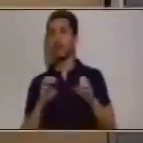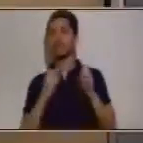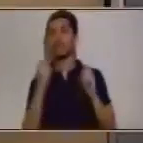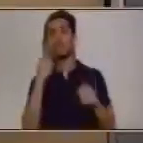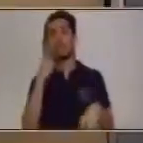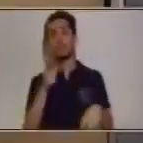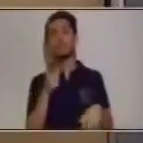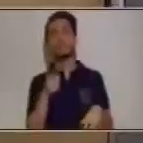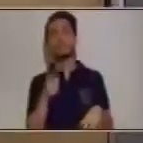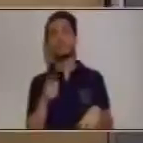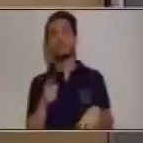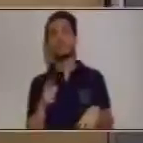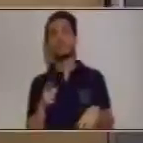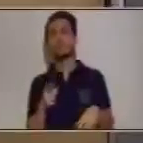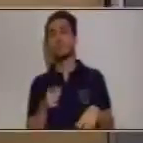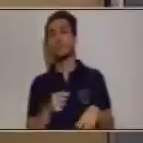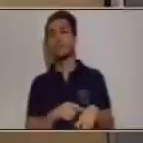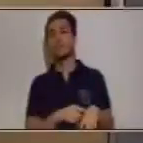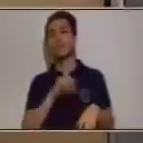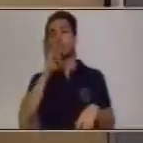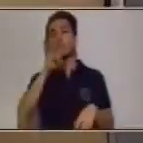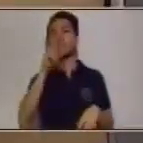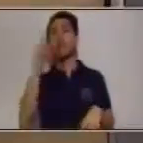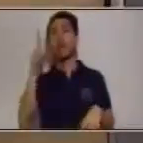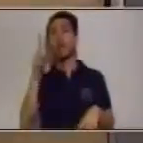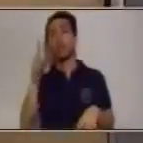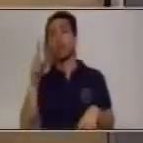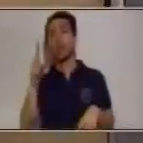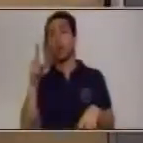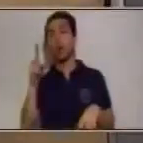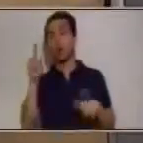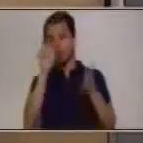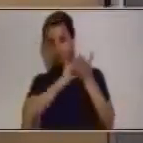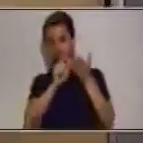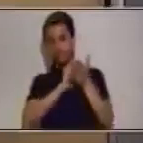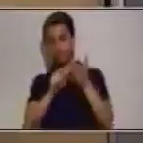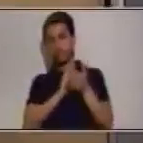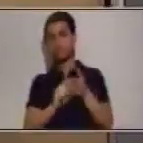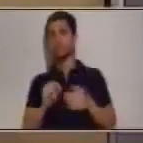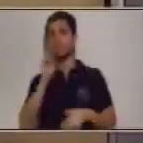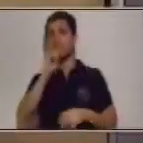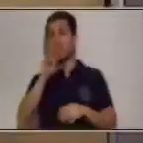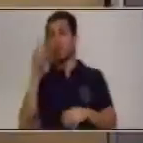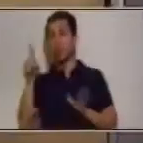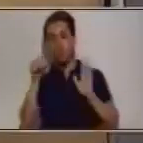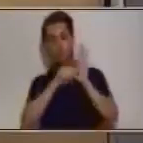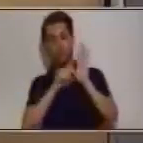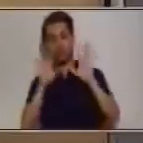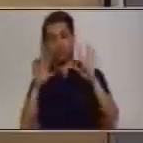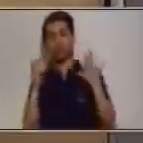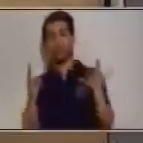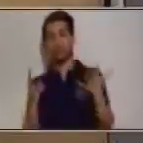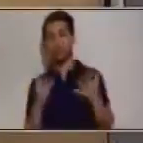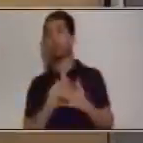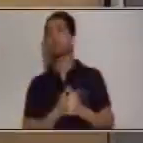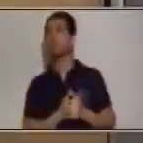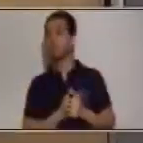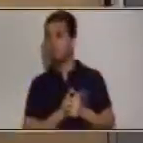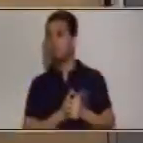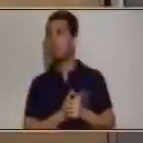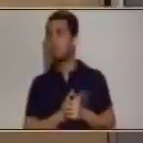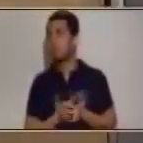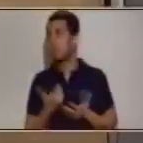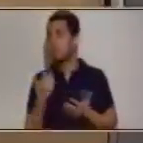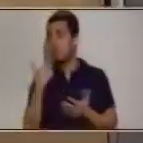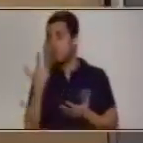anotamos la operación a treinta y uno le quito dieciocho. Muy bien. Si no